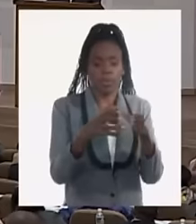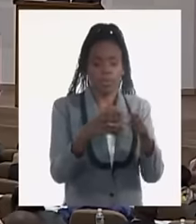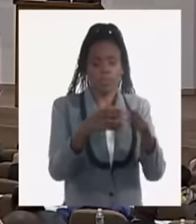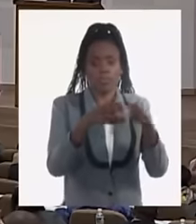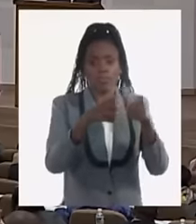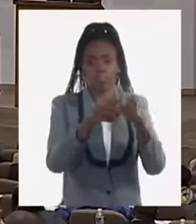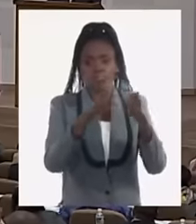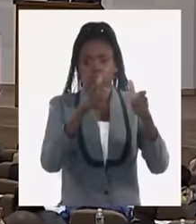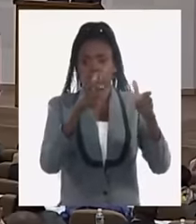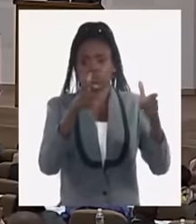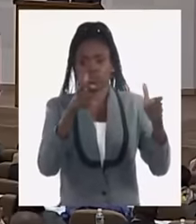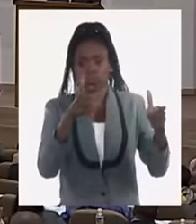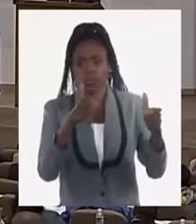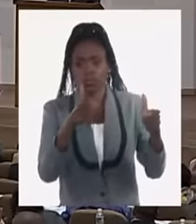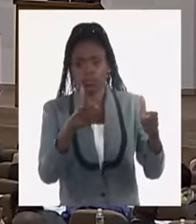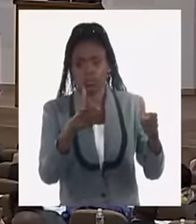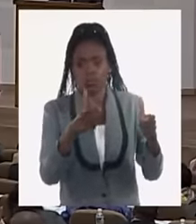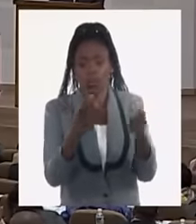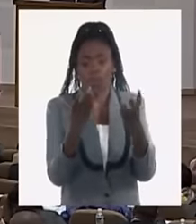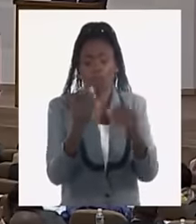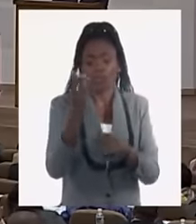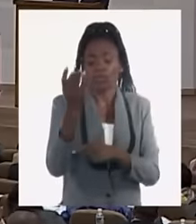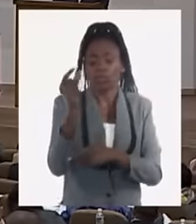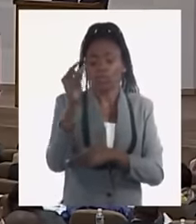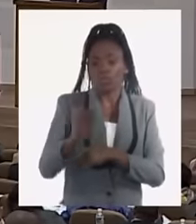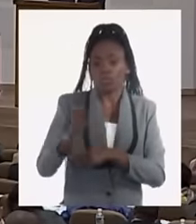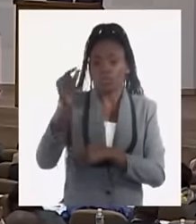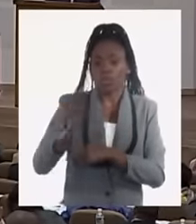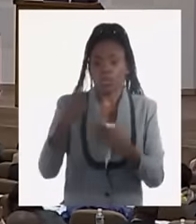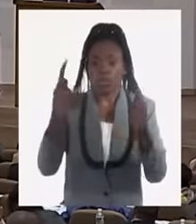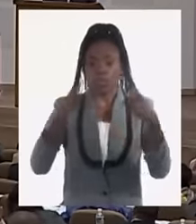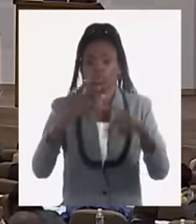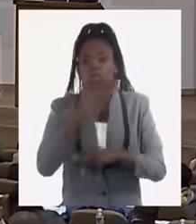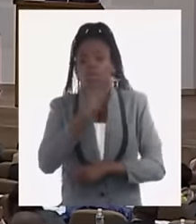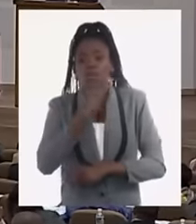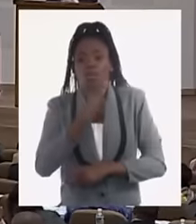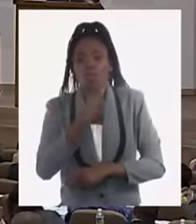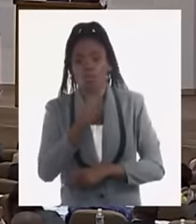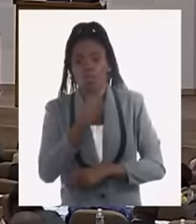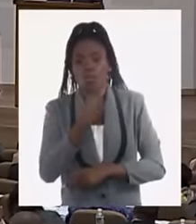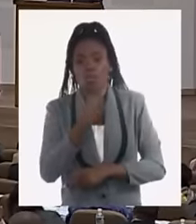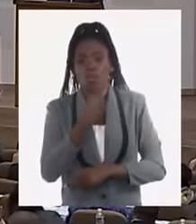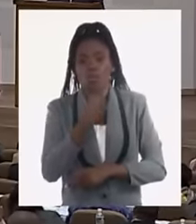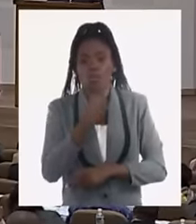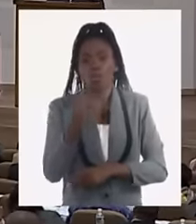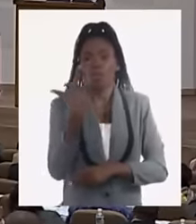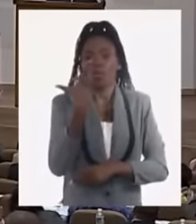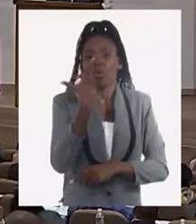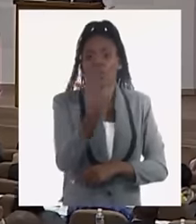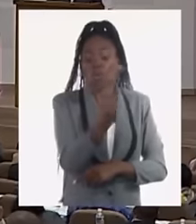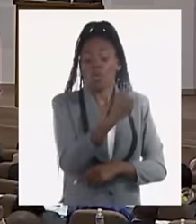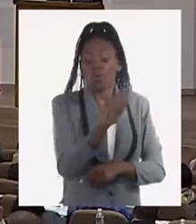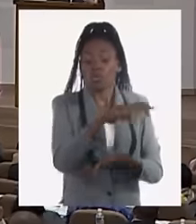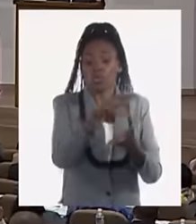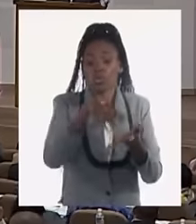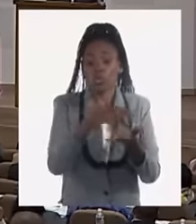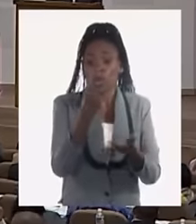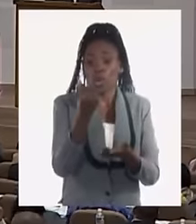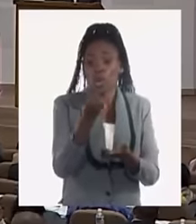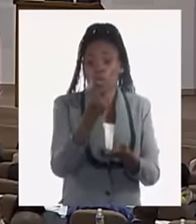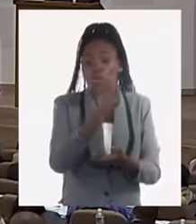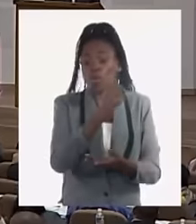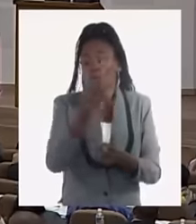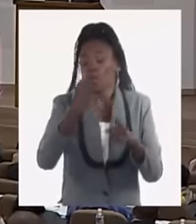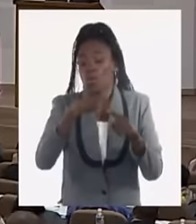fluctuación de personas, sobre todo profesionales y jóvenes, hacia otros sectores de la economía no estatal y